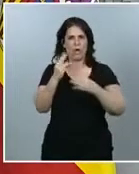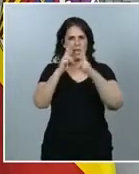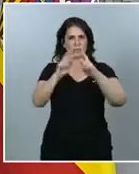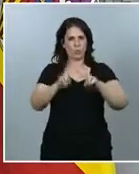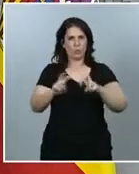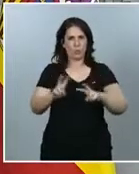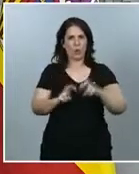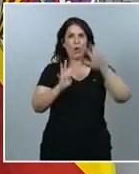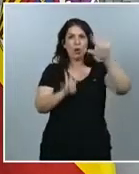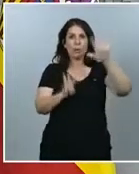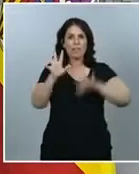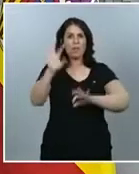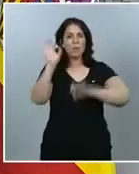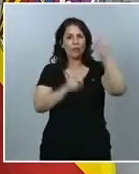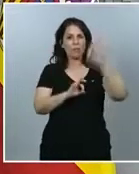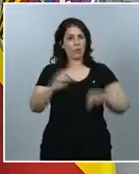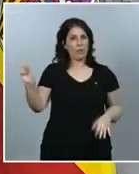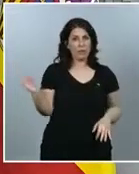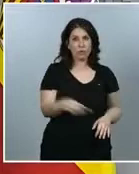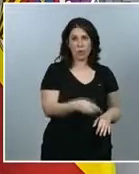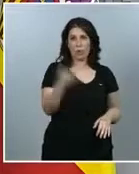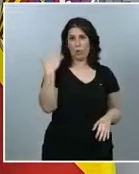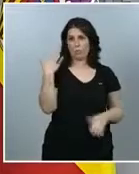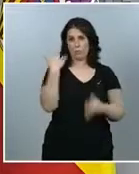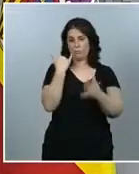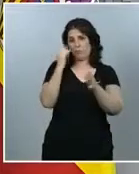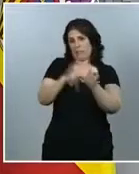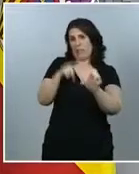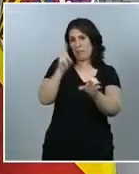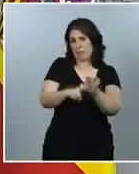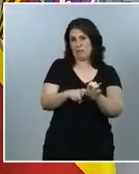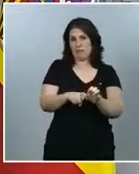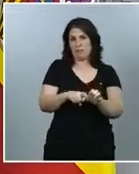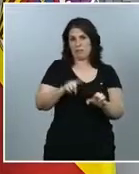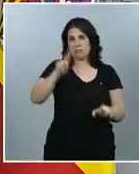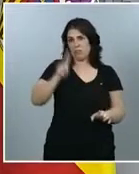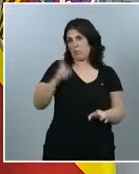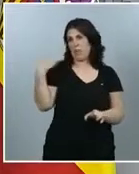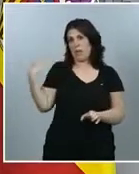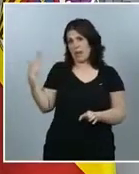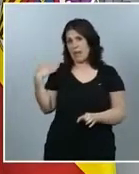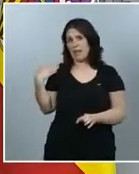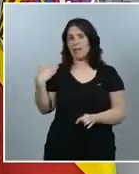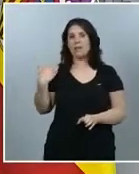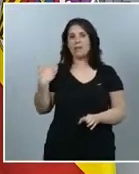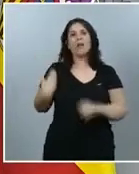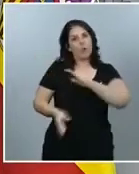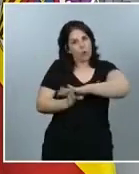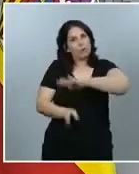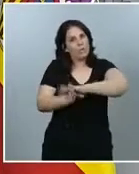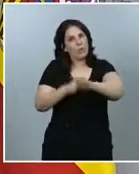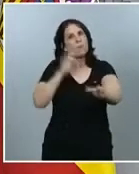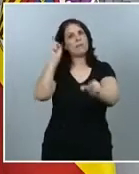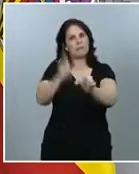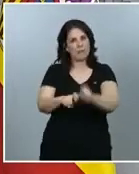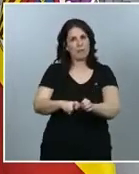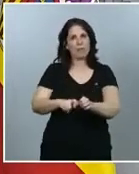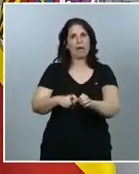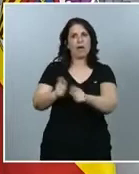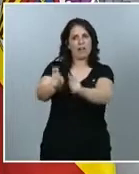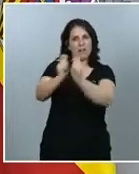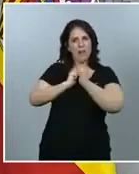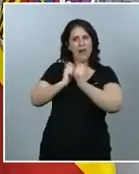participantes que se habían incluido en la primera ronda han continuado participando y aportando su información